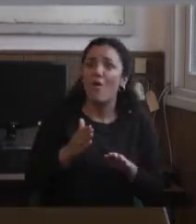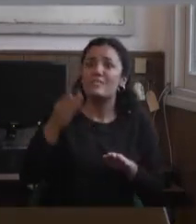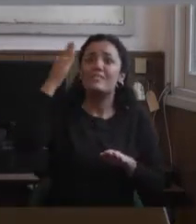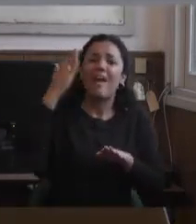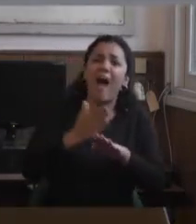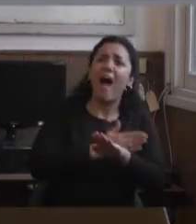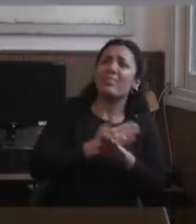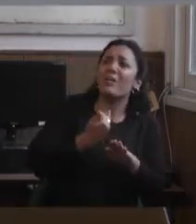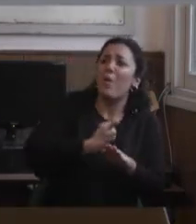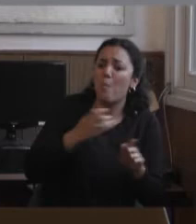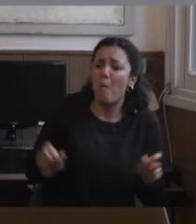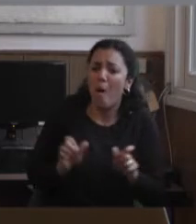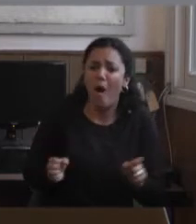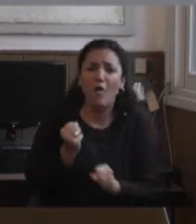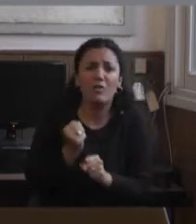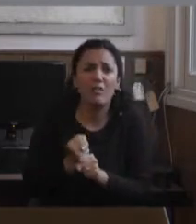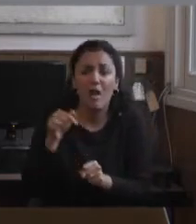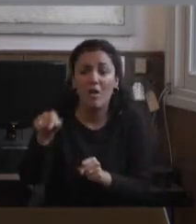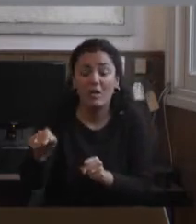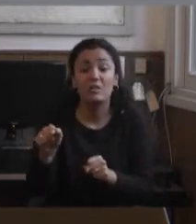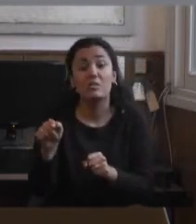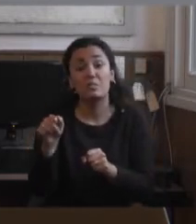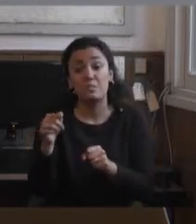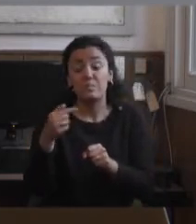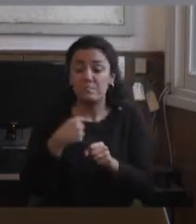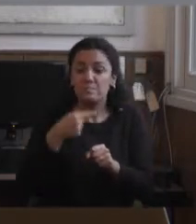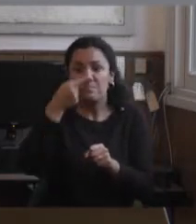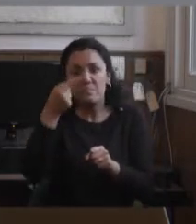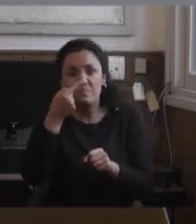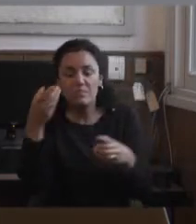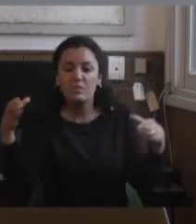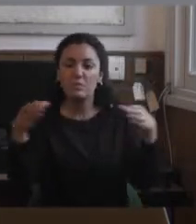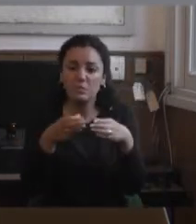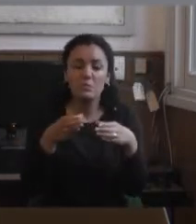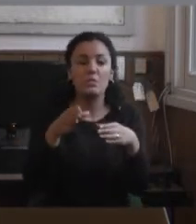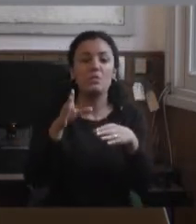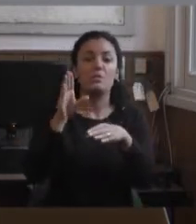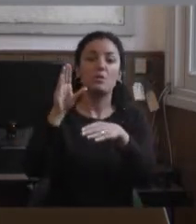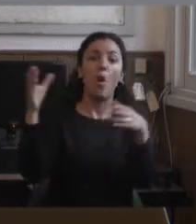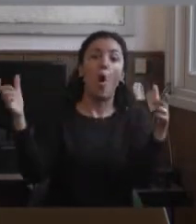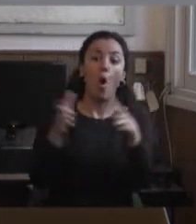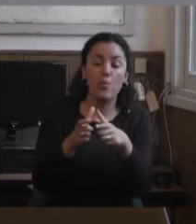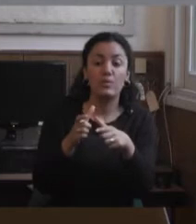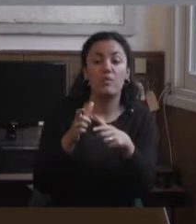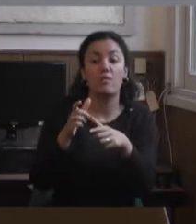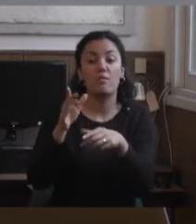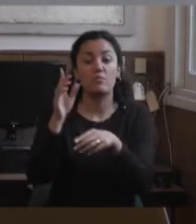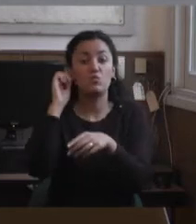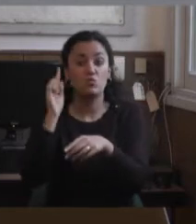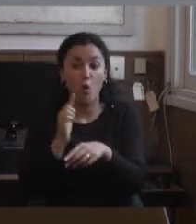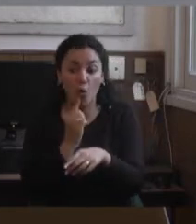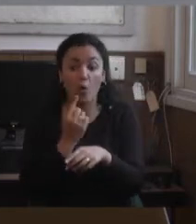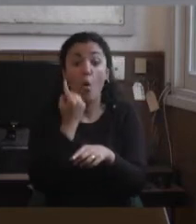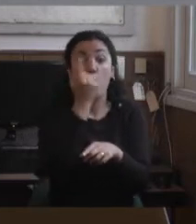fue cuando una vez trabajábamos con el tema de la cultura sorda, pero vinieron tres personas, una se comunicaba en lengua de señas, otra